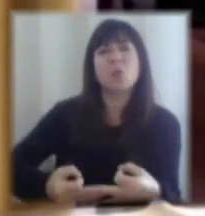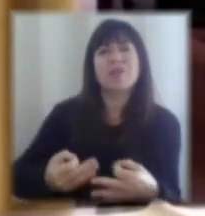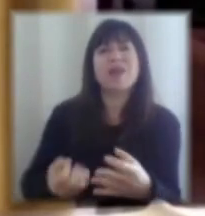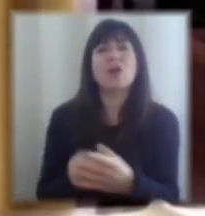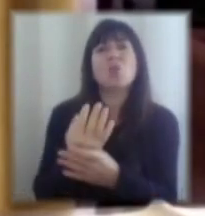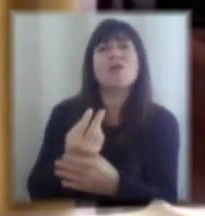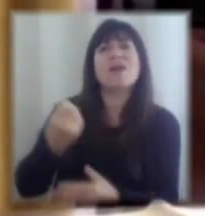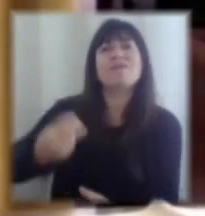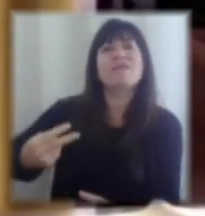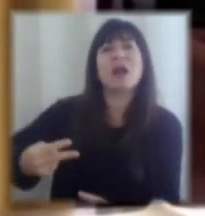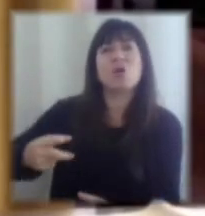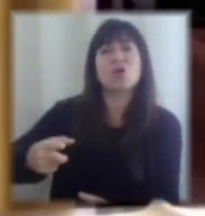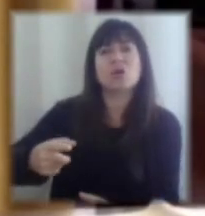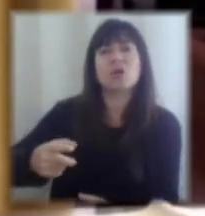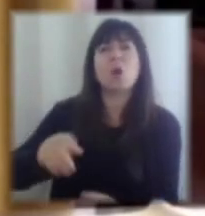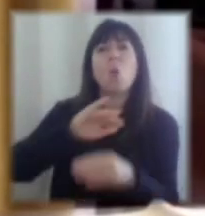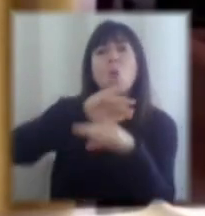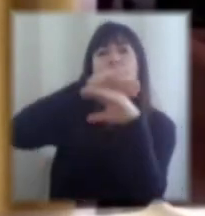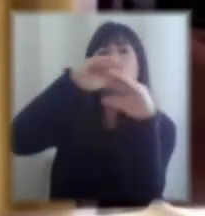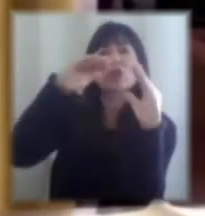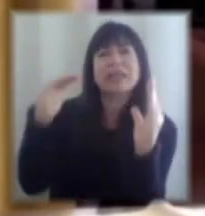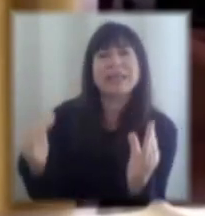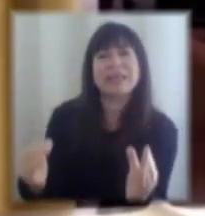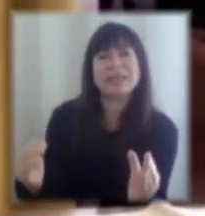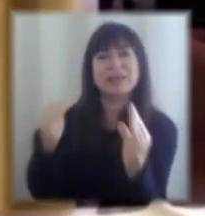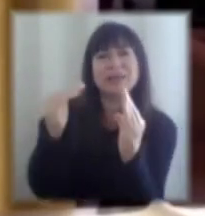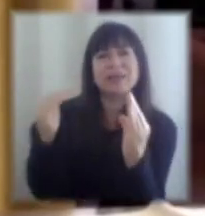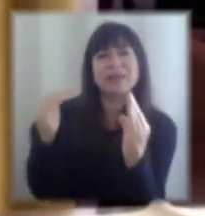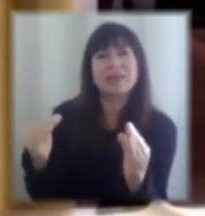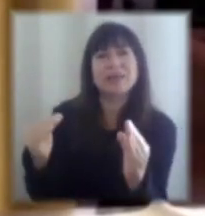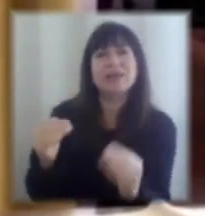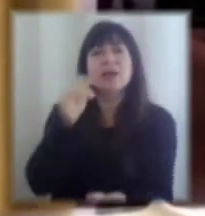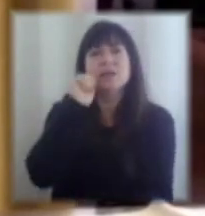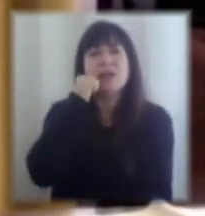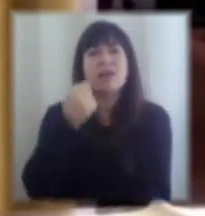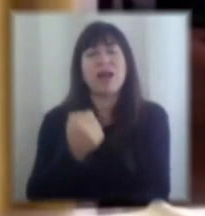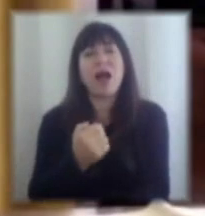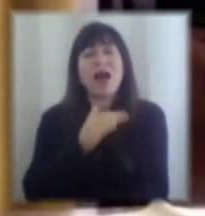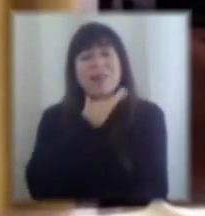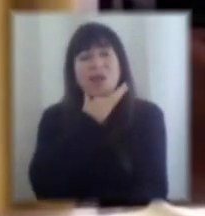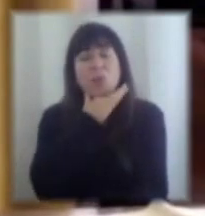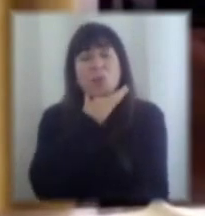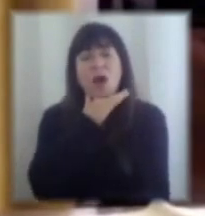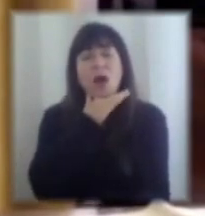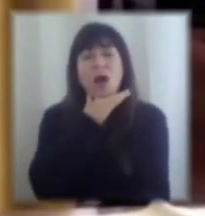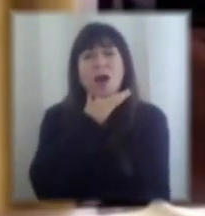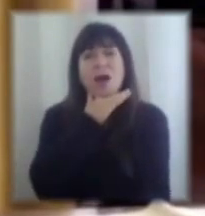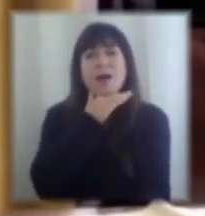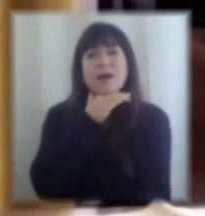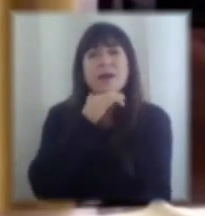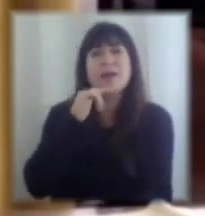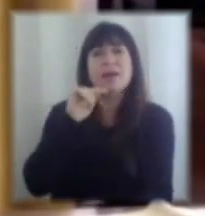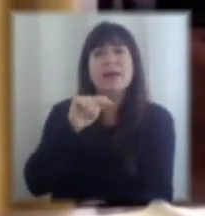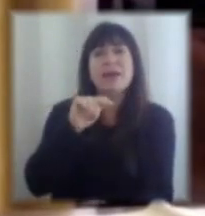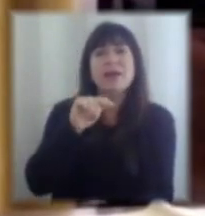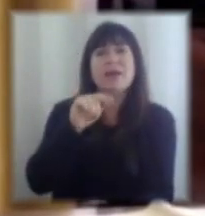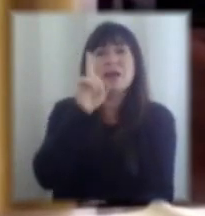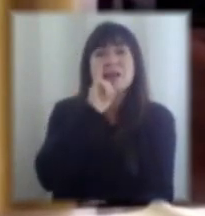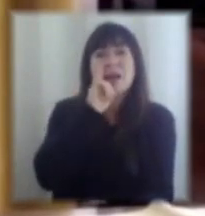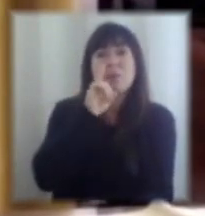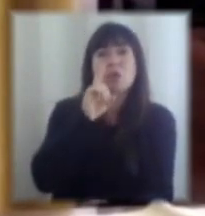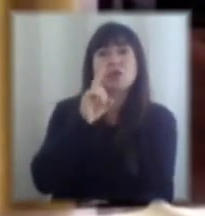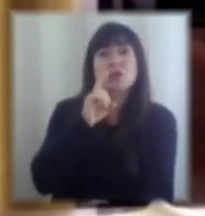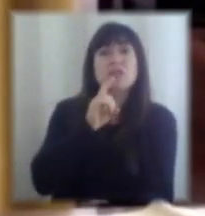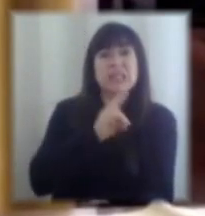techo. Porque acá lo que no hay que olvidarse es que la deuda, al igual que en cualquiera de nuestros casos, la deuda que tenemos con un